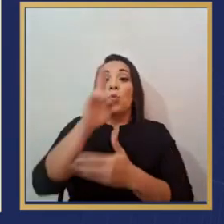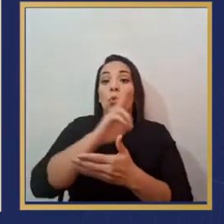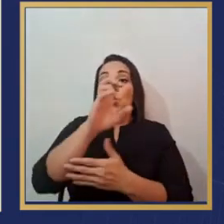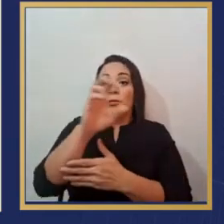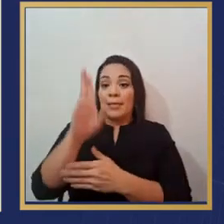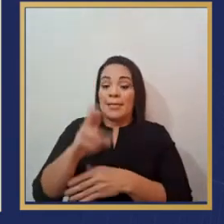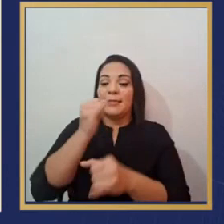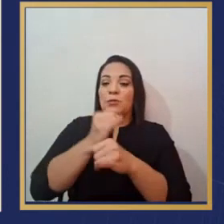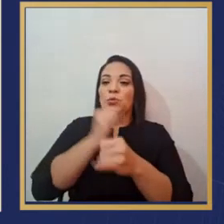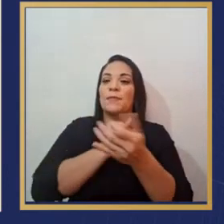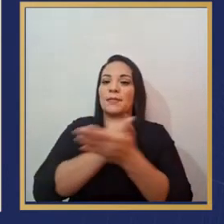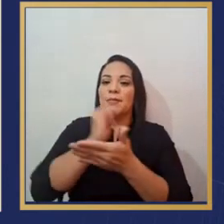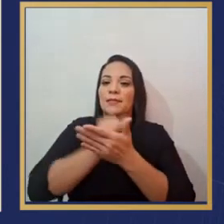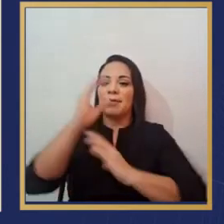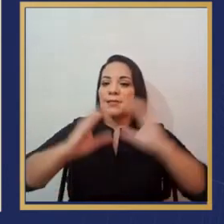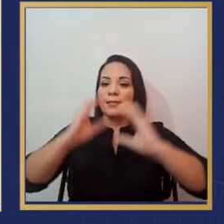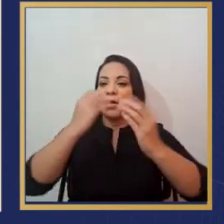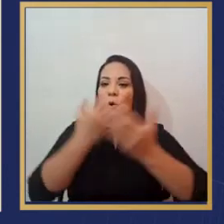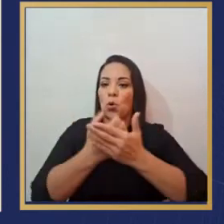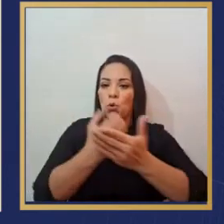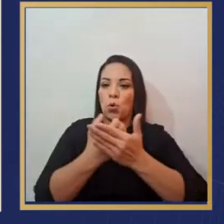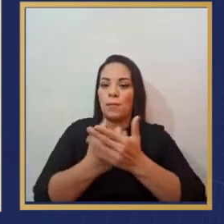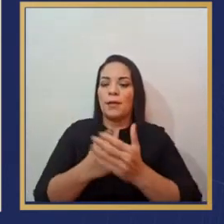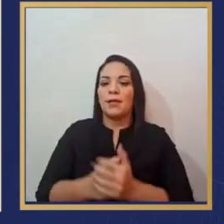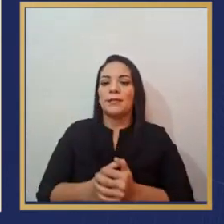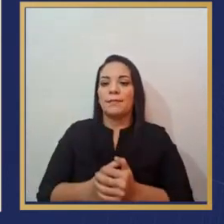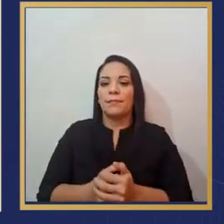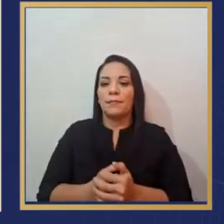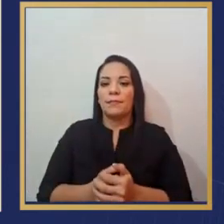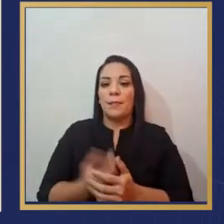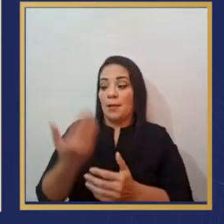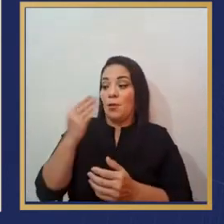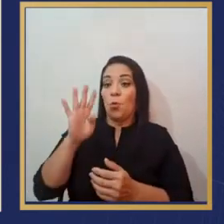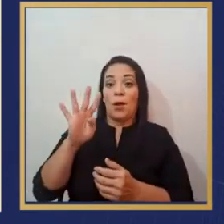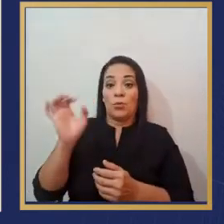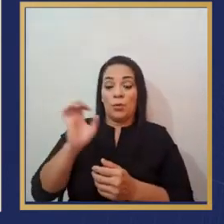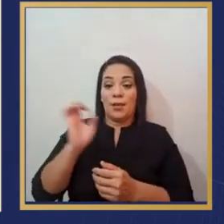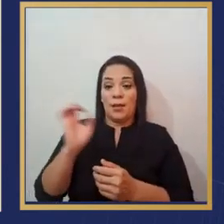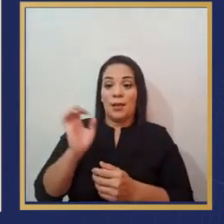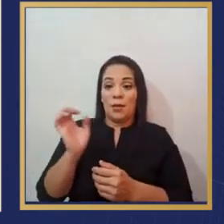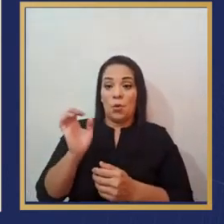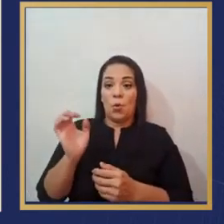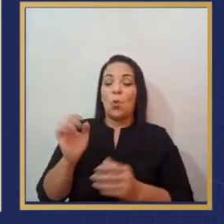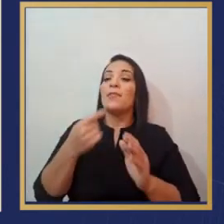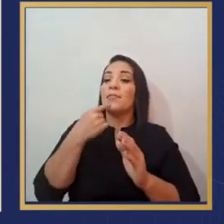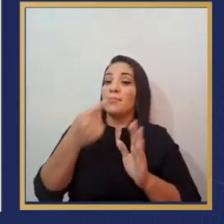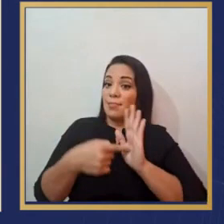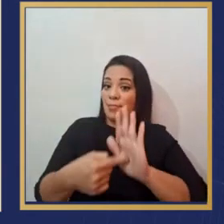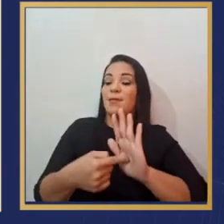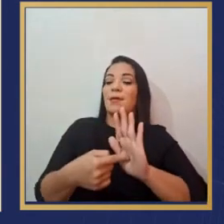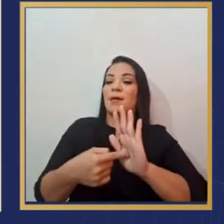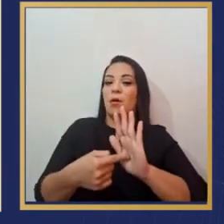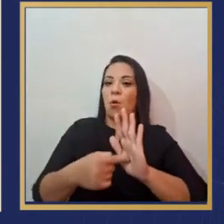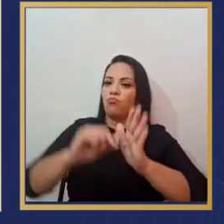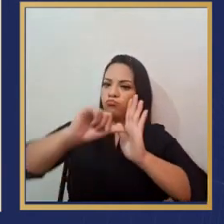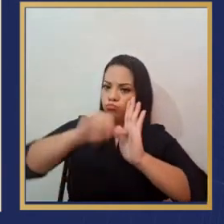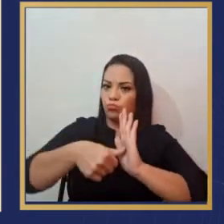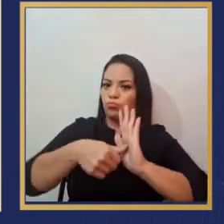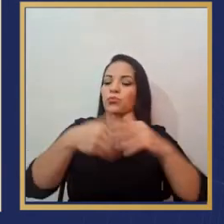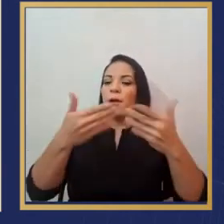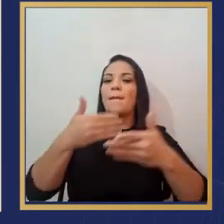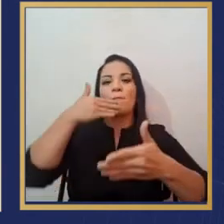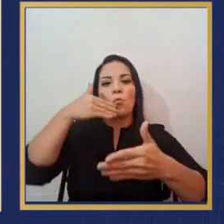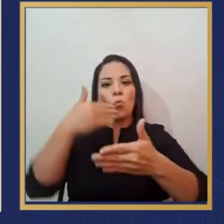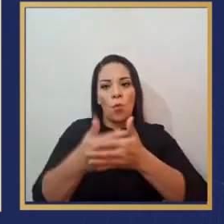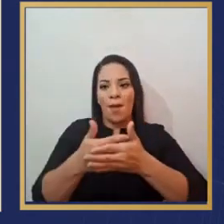Investigaciones en Ciencias Económicas, dijo ahora el 4 de enero, destacó y resaltó y subrayó el buen